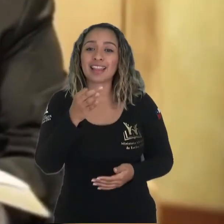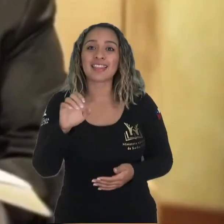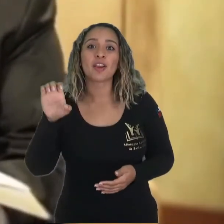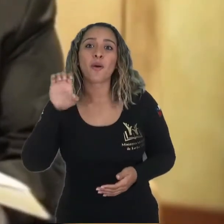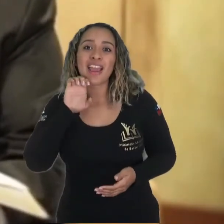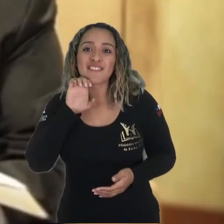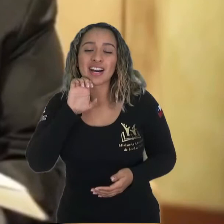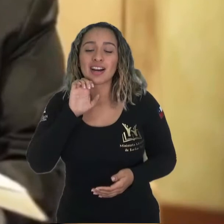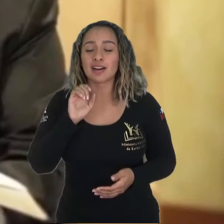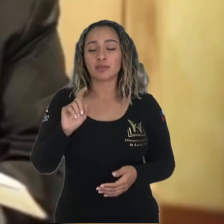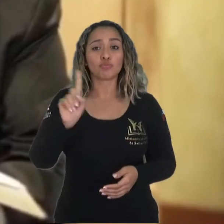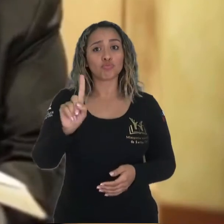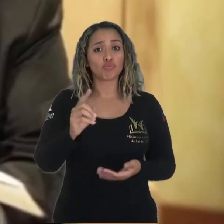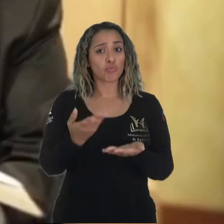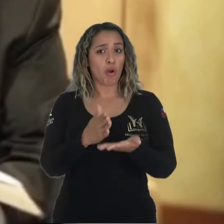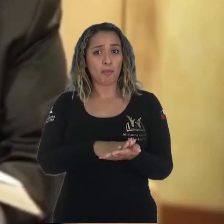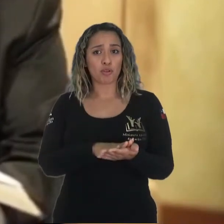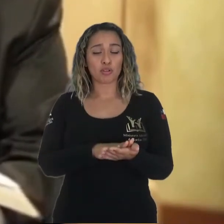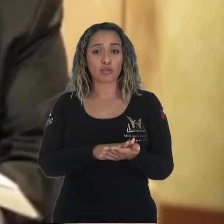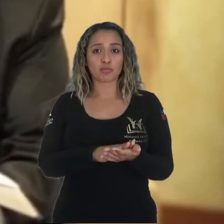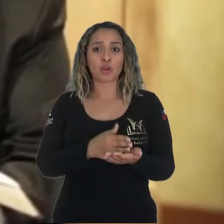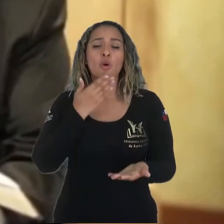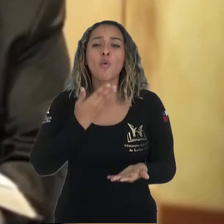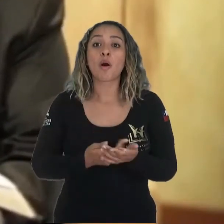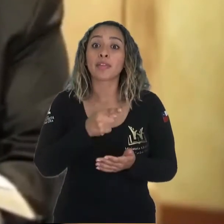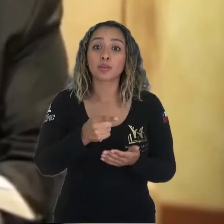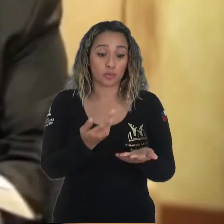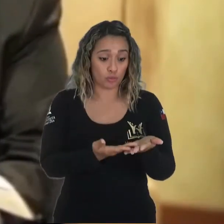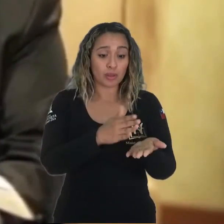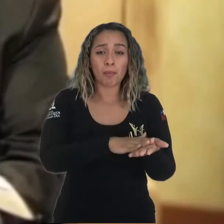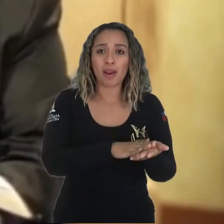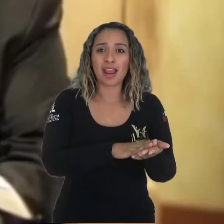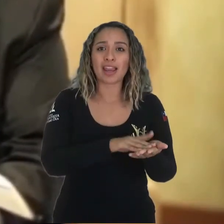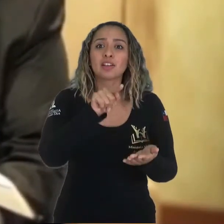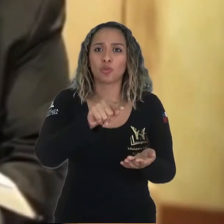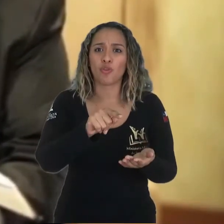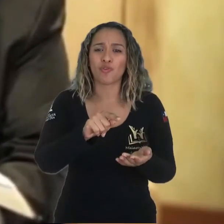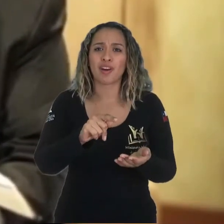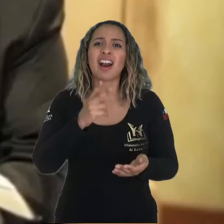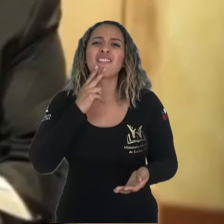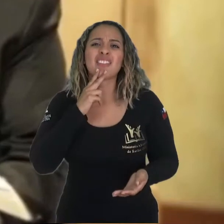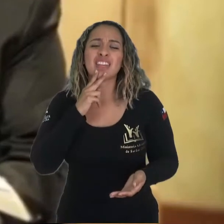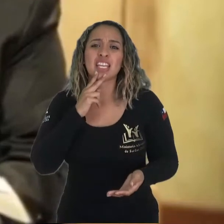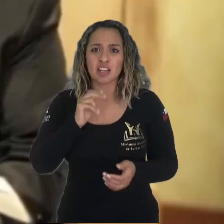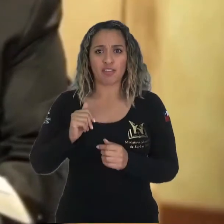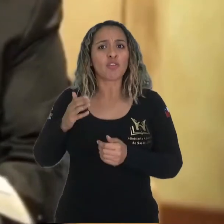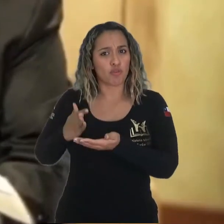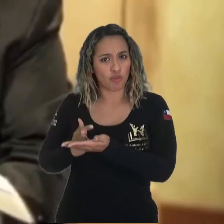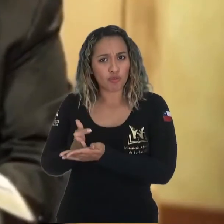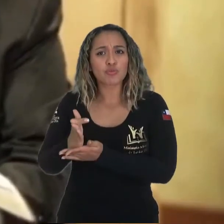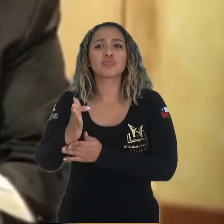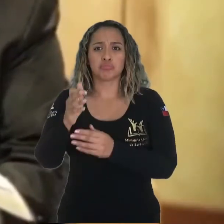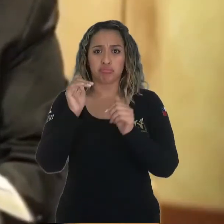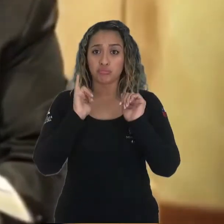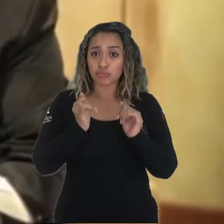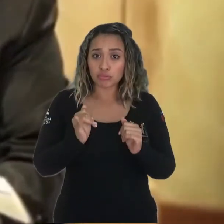no morirás Cuando la muerte te llegue Tu espíritu saldrá Seguirás viviendo Te reencarnarás en otras